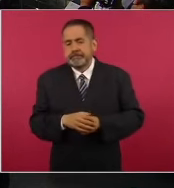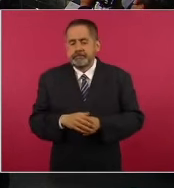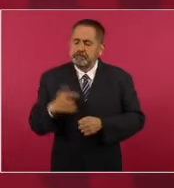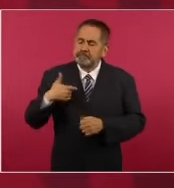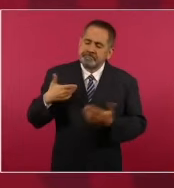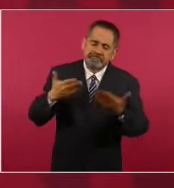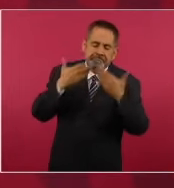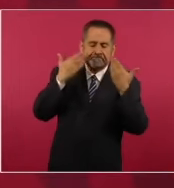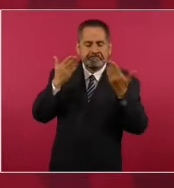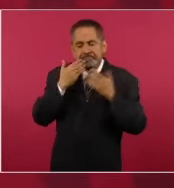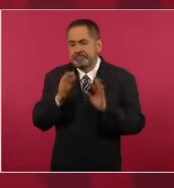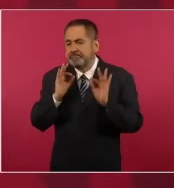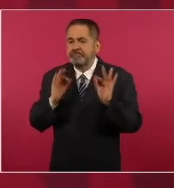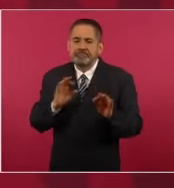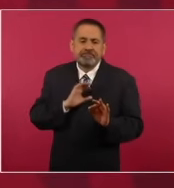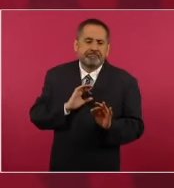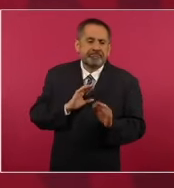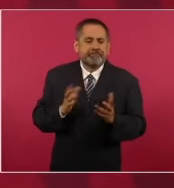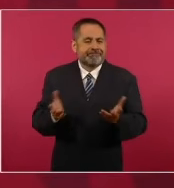onda,